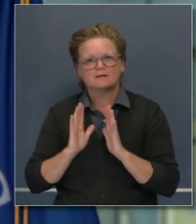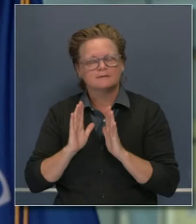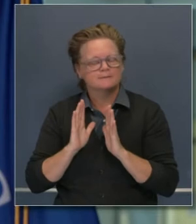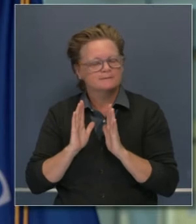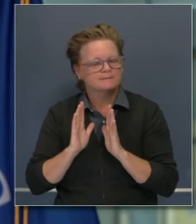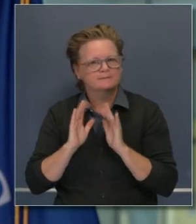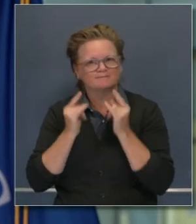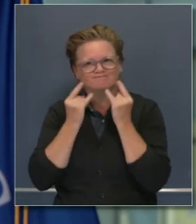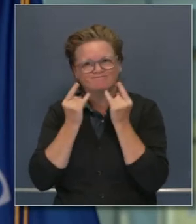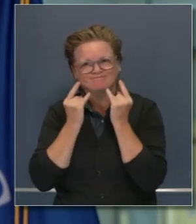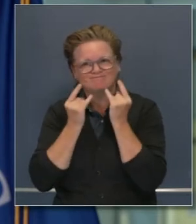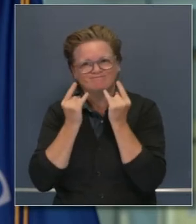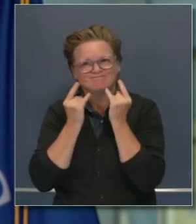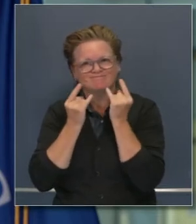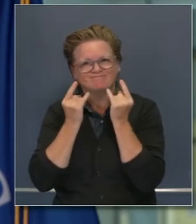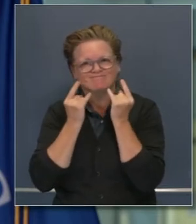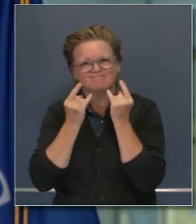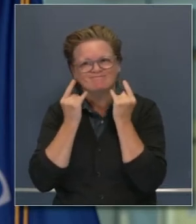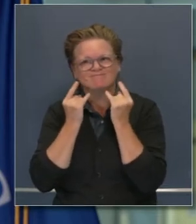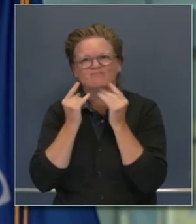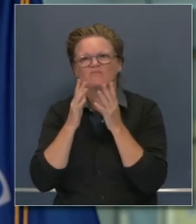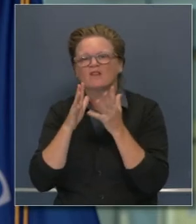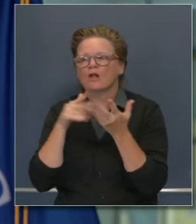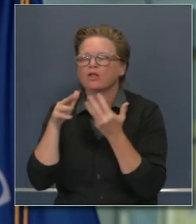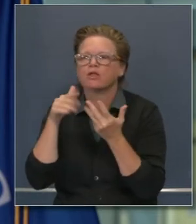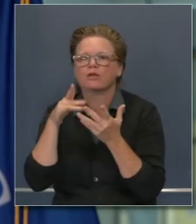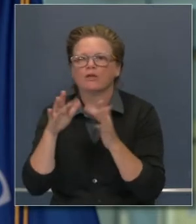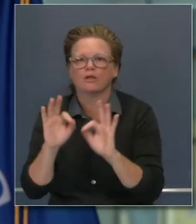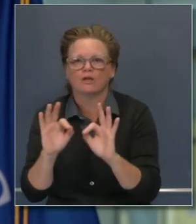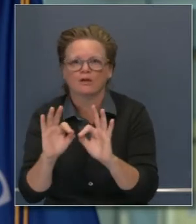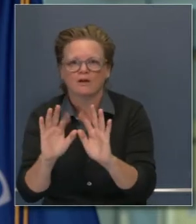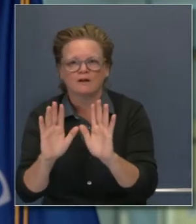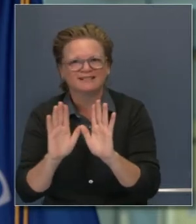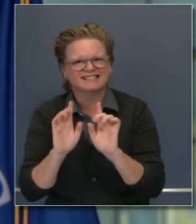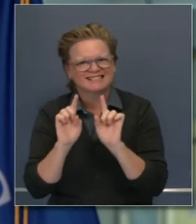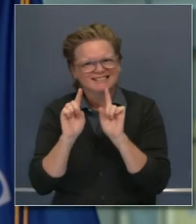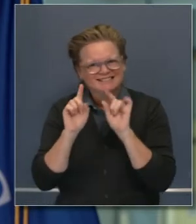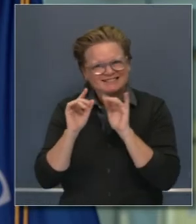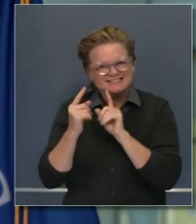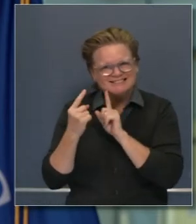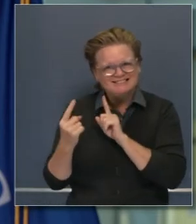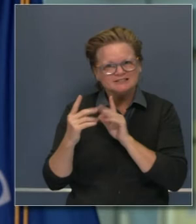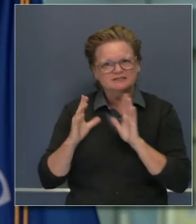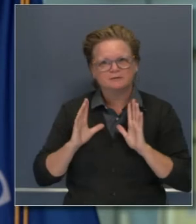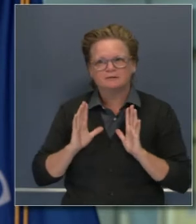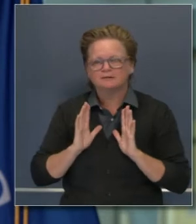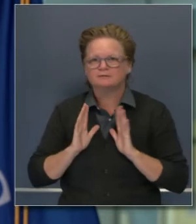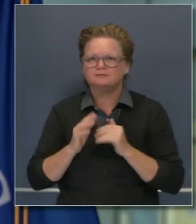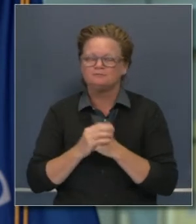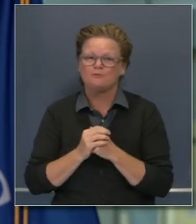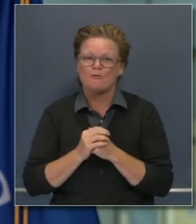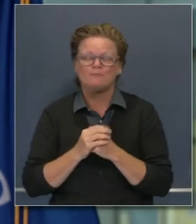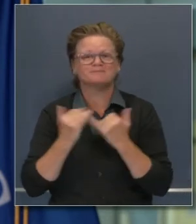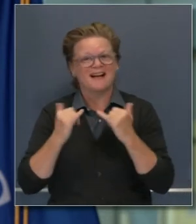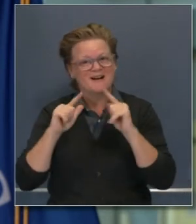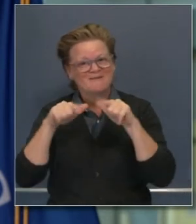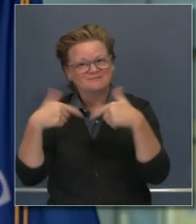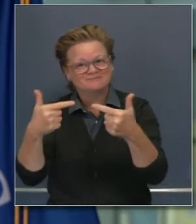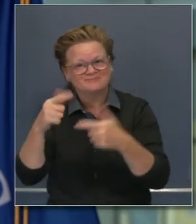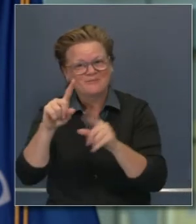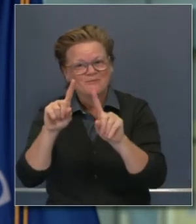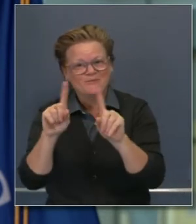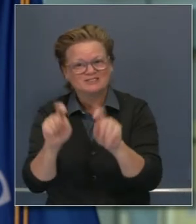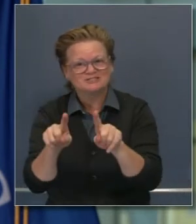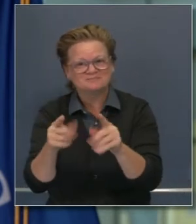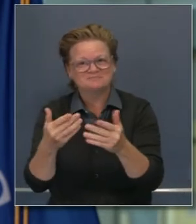ejerciendo cautela, prudencia, usando la mascarilla, cubrecaras y reduciendo aglomeración con otras personas, tanto como sea posible.